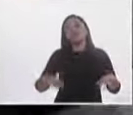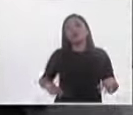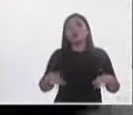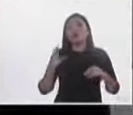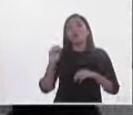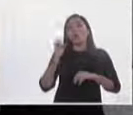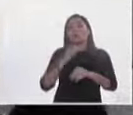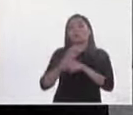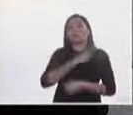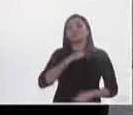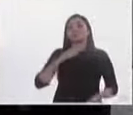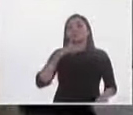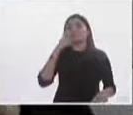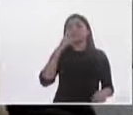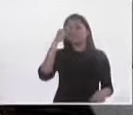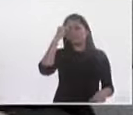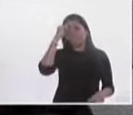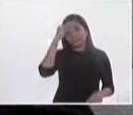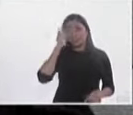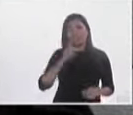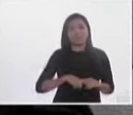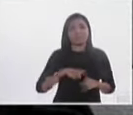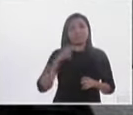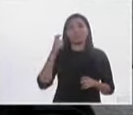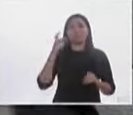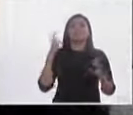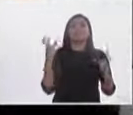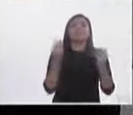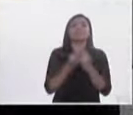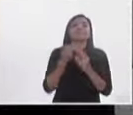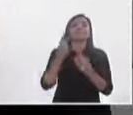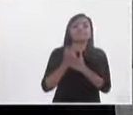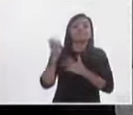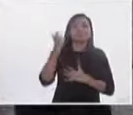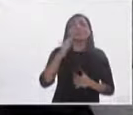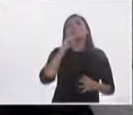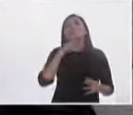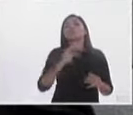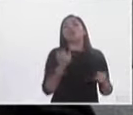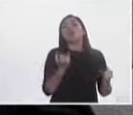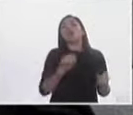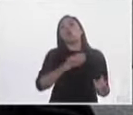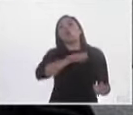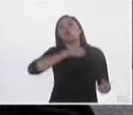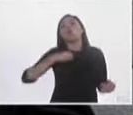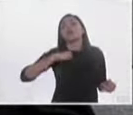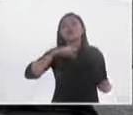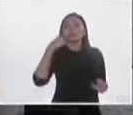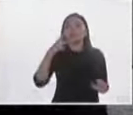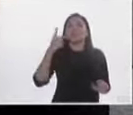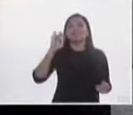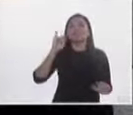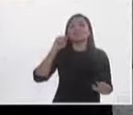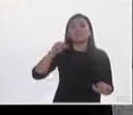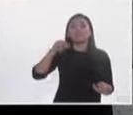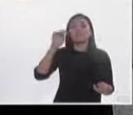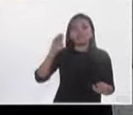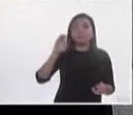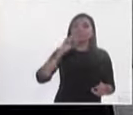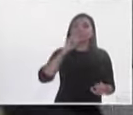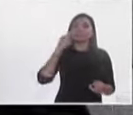habría que hacer una reflexión una vez más sobre el tema del financiamiento de los partidos políticos el tema de la obligación que tiene el INE de hacer una efectiva